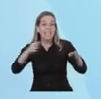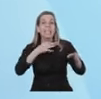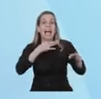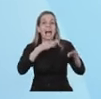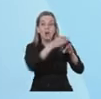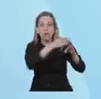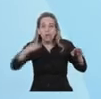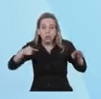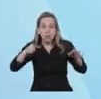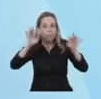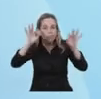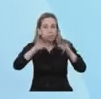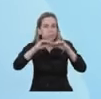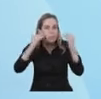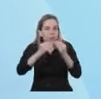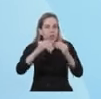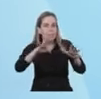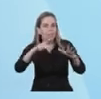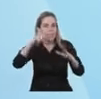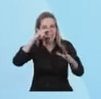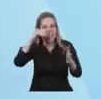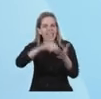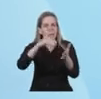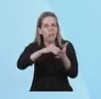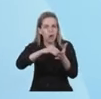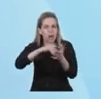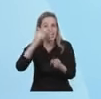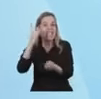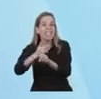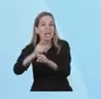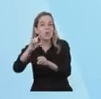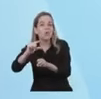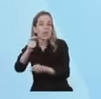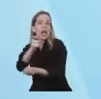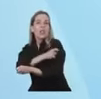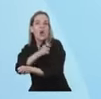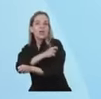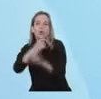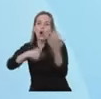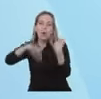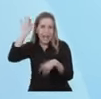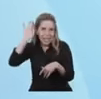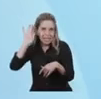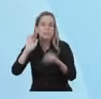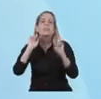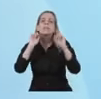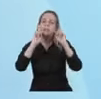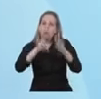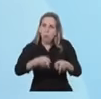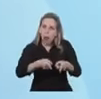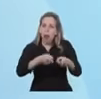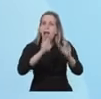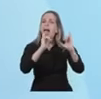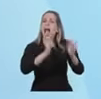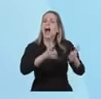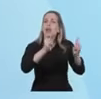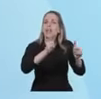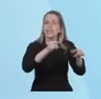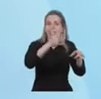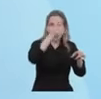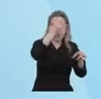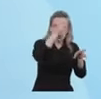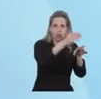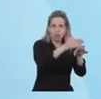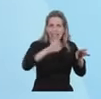Además, seguiremos aplicando las primeras dosis a los y a las adolescentes de entre 12 y